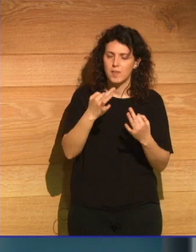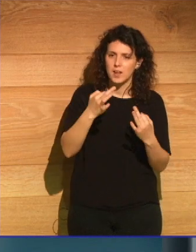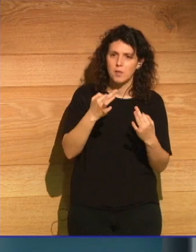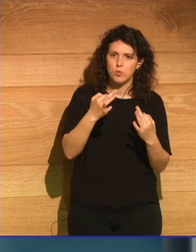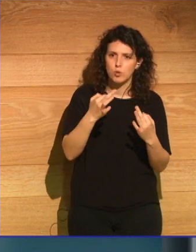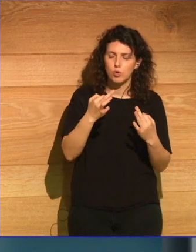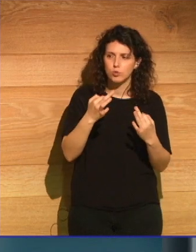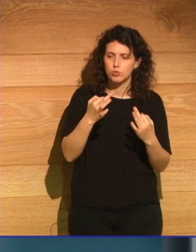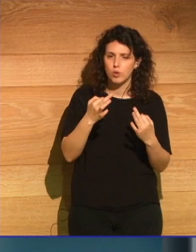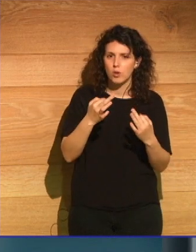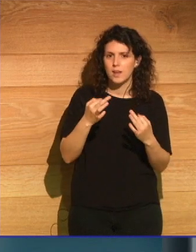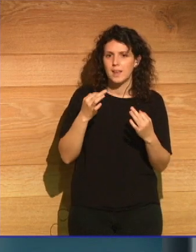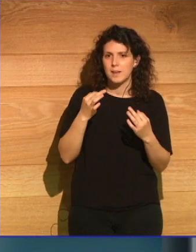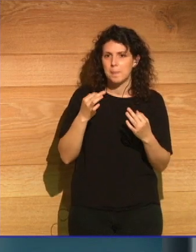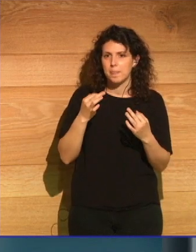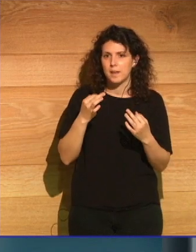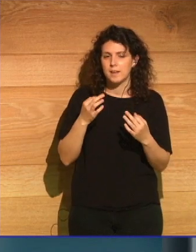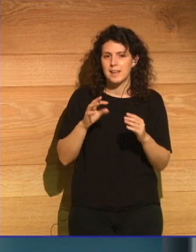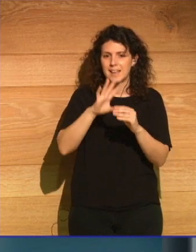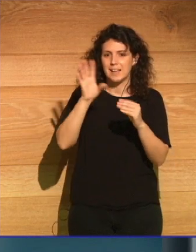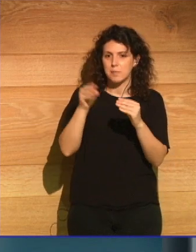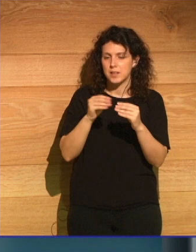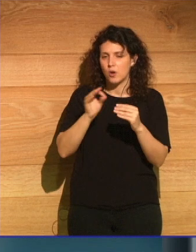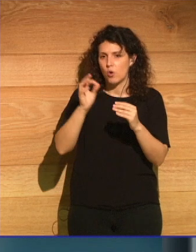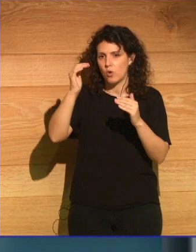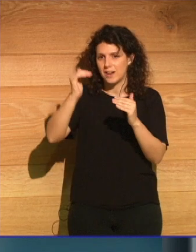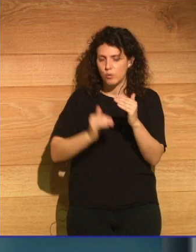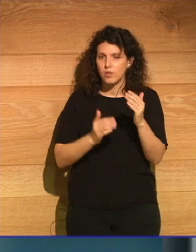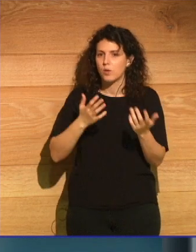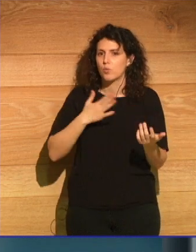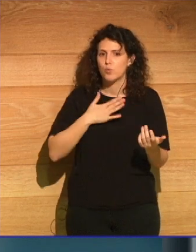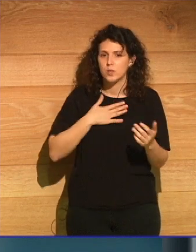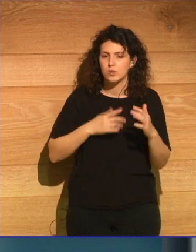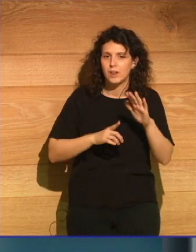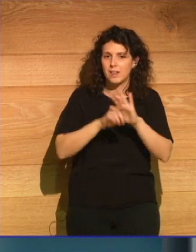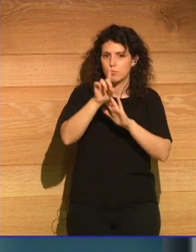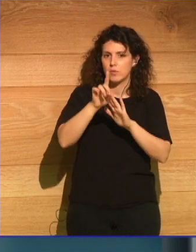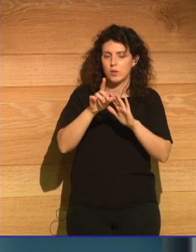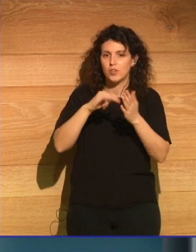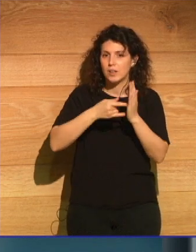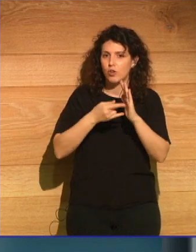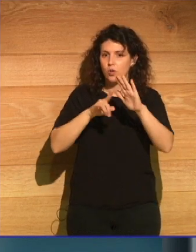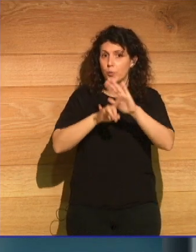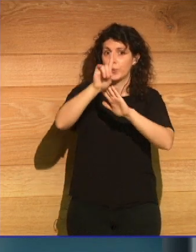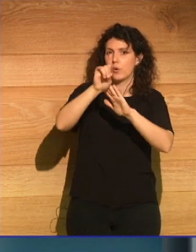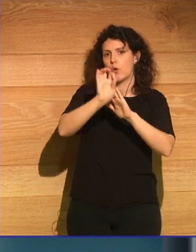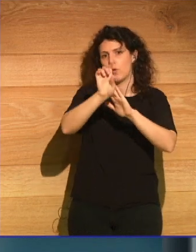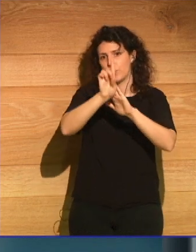incrementar o reducir nuestro crecimiento tecnológico?